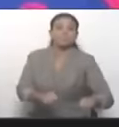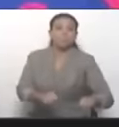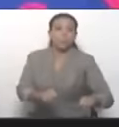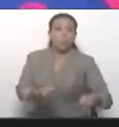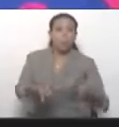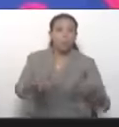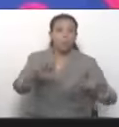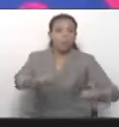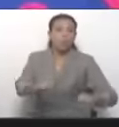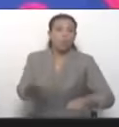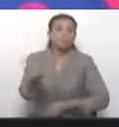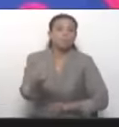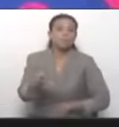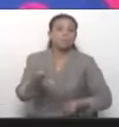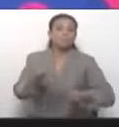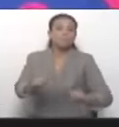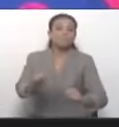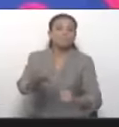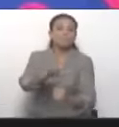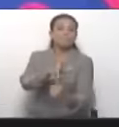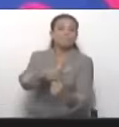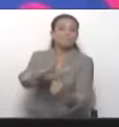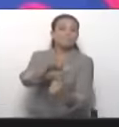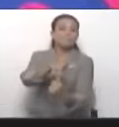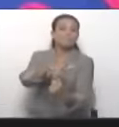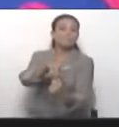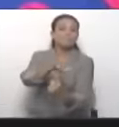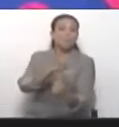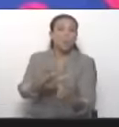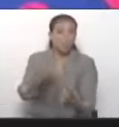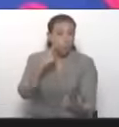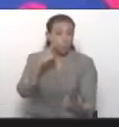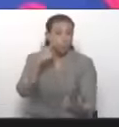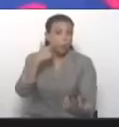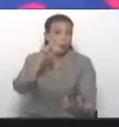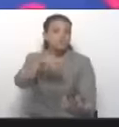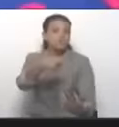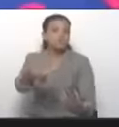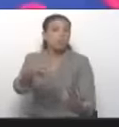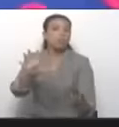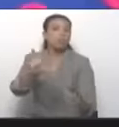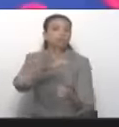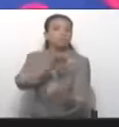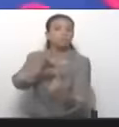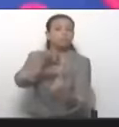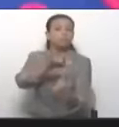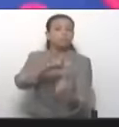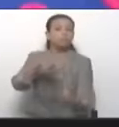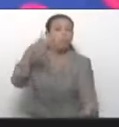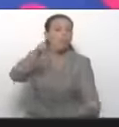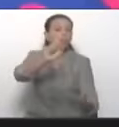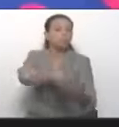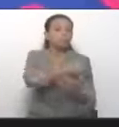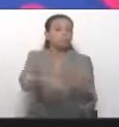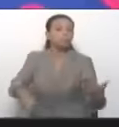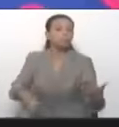chantaje sobre Venezuela. O me reconoces al fraude o te sanciono.